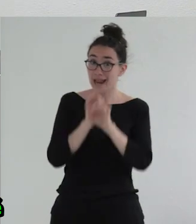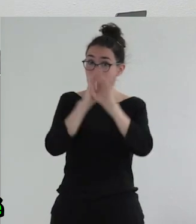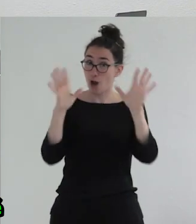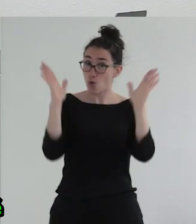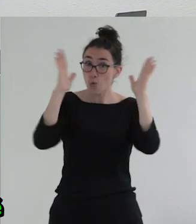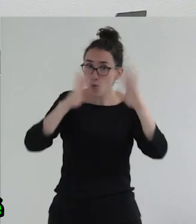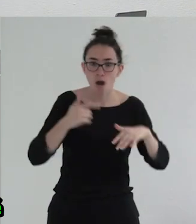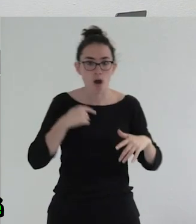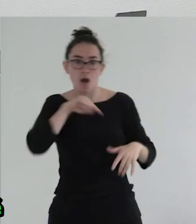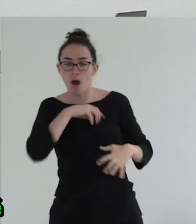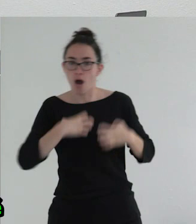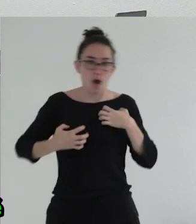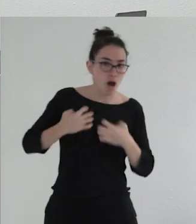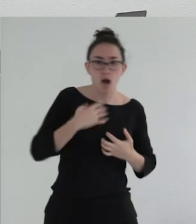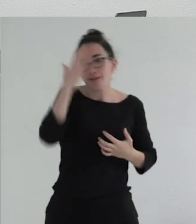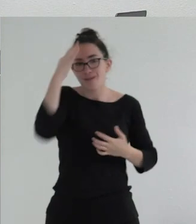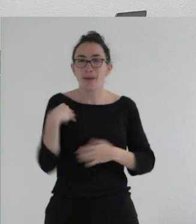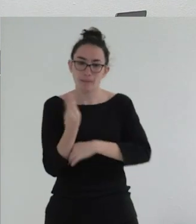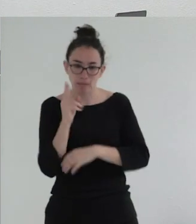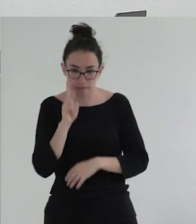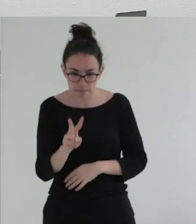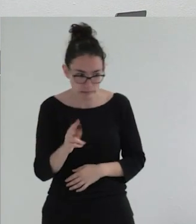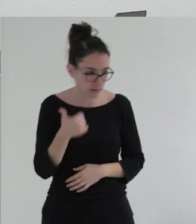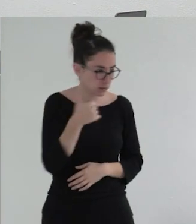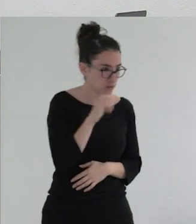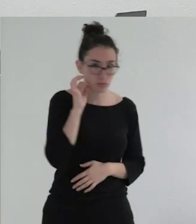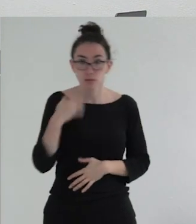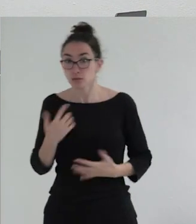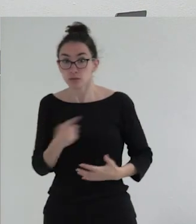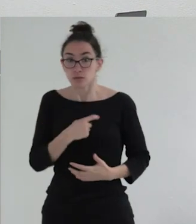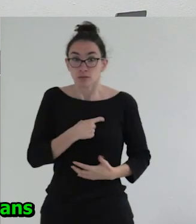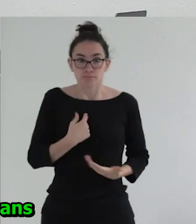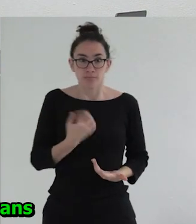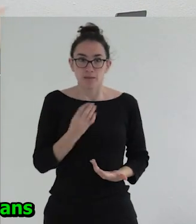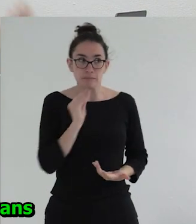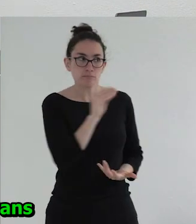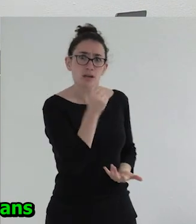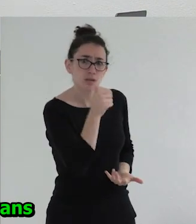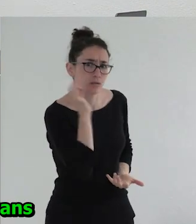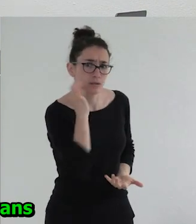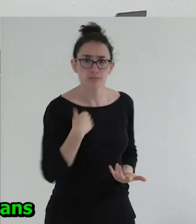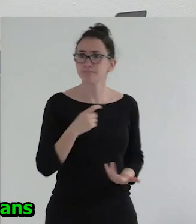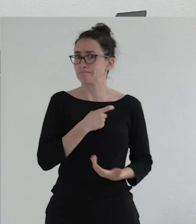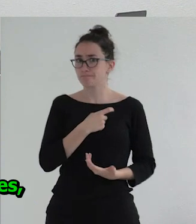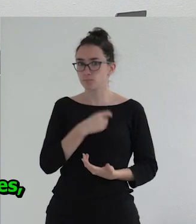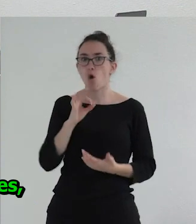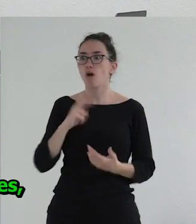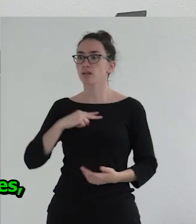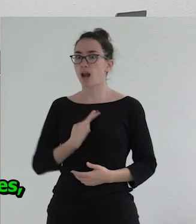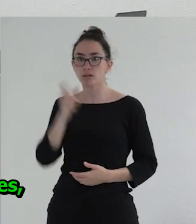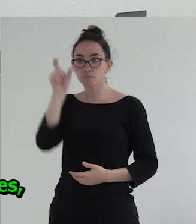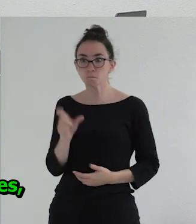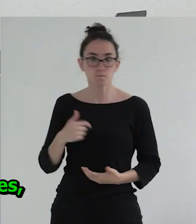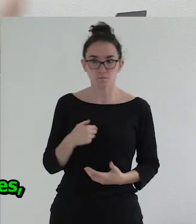alteramos. Nos alteramos cuando nos cruzamos con un bebé por la calle y no sabemos si es un niño o una niña y tenemos que preguntarlo. Nos alteramos cuando estamos con una persona trans y no